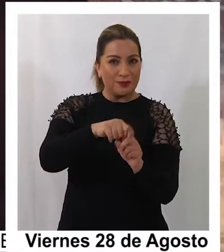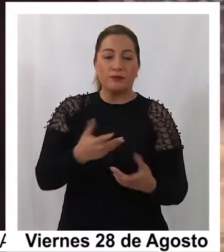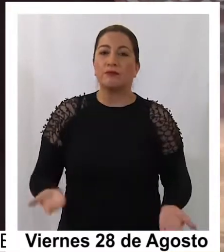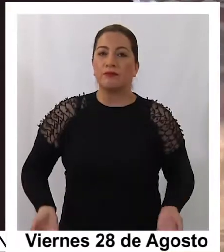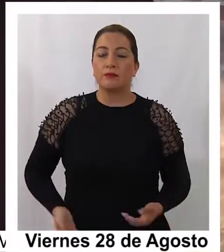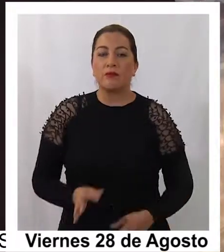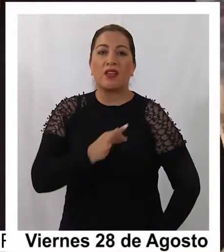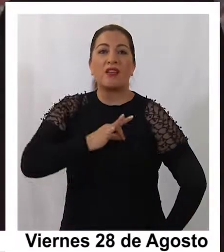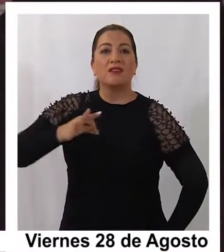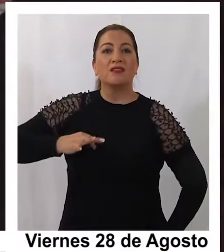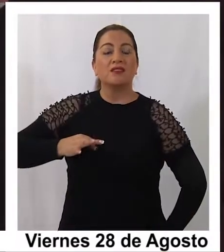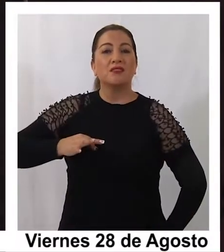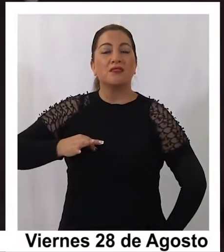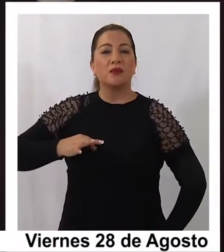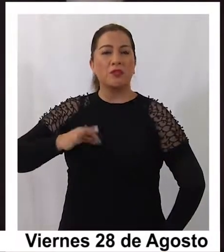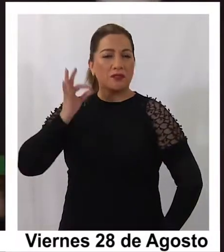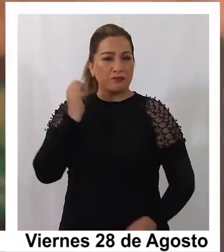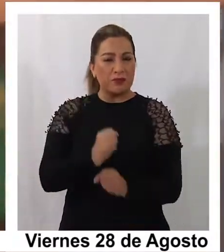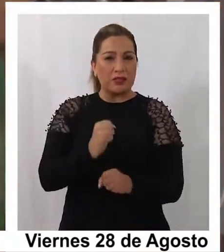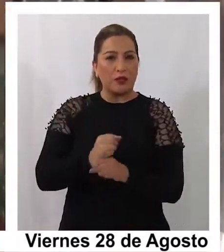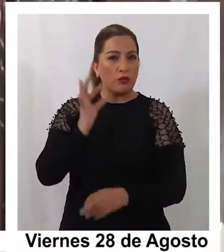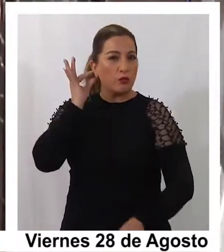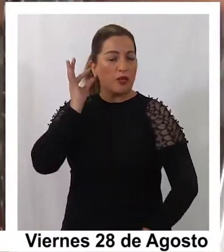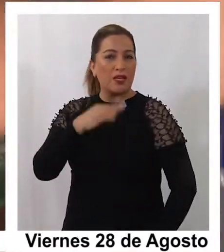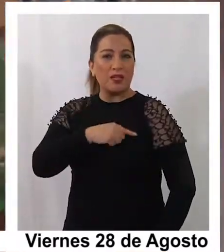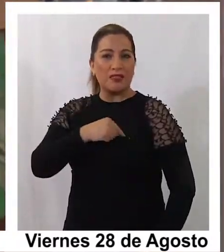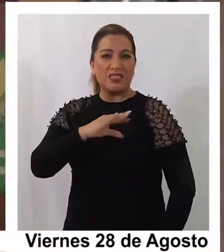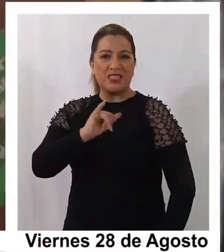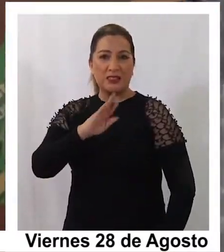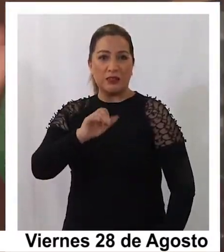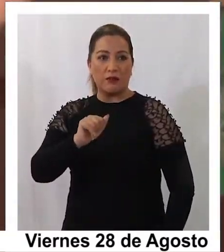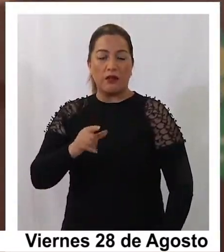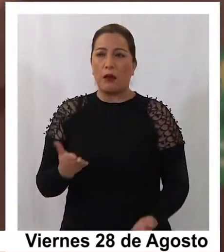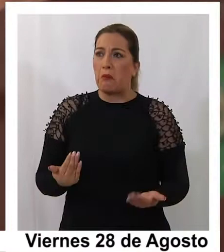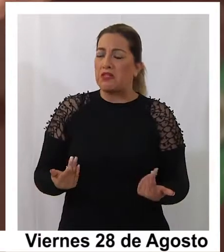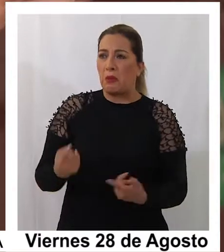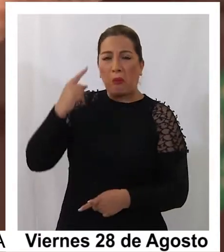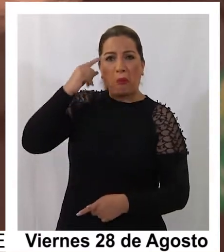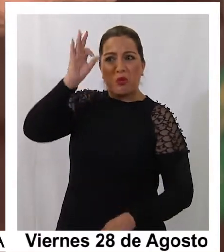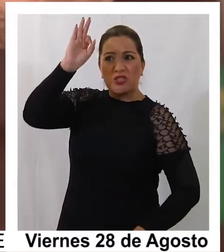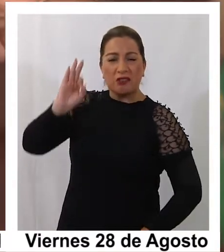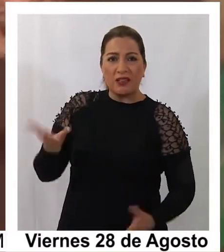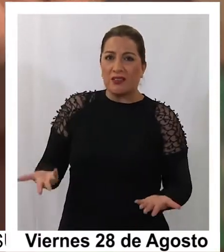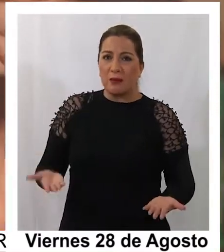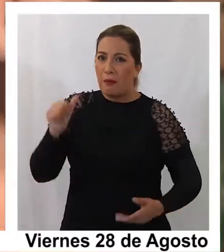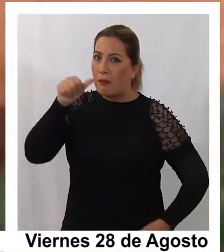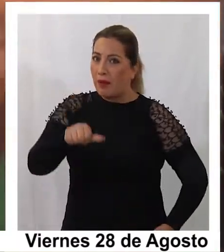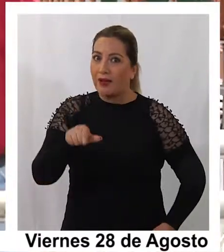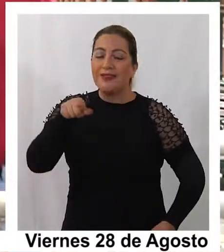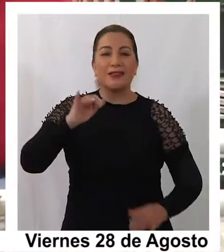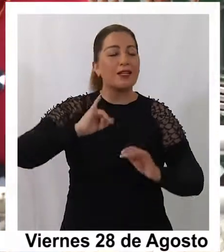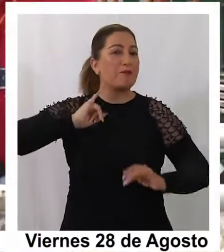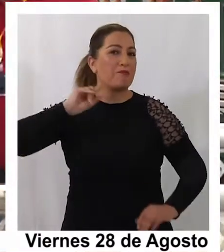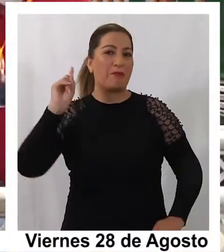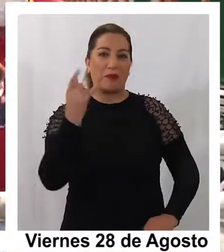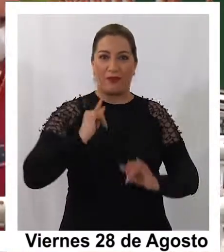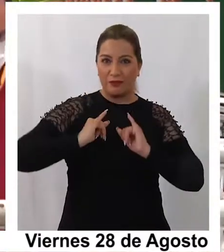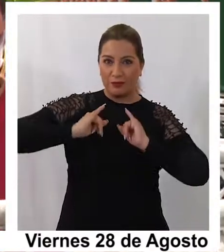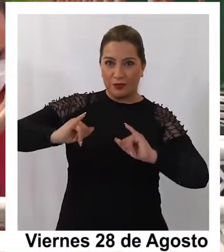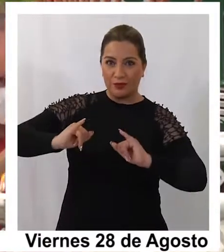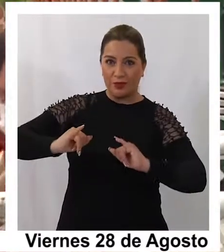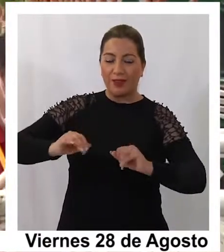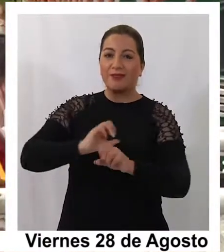La Seremi del Trabajo, Sibel Jiménez, expresó que esperaban cifras malas, ya que es el primer reporte en plena pandemia,